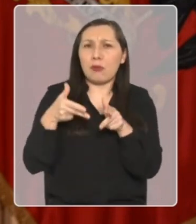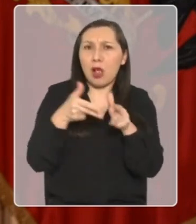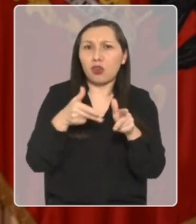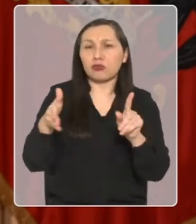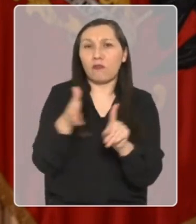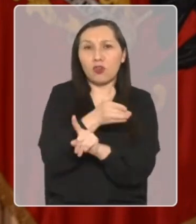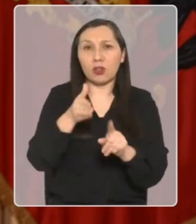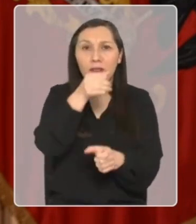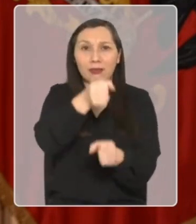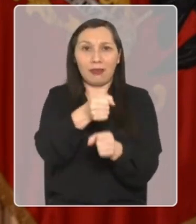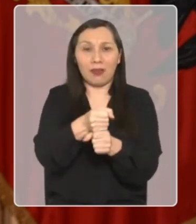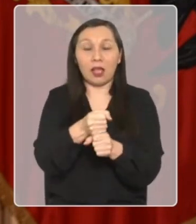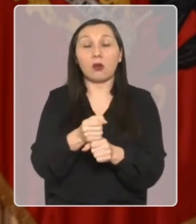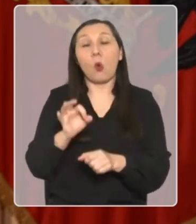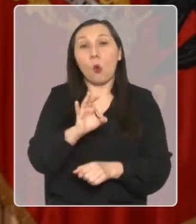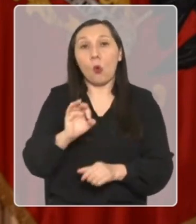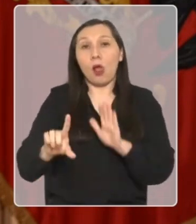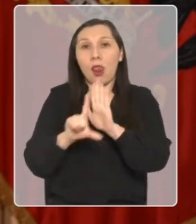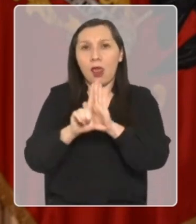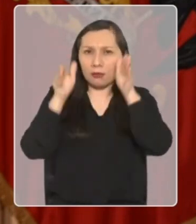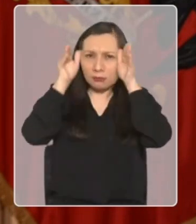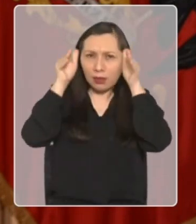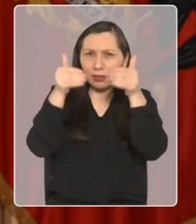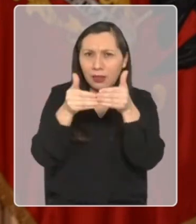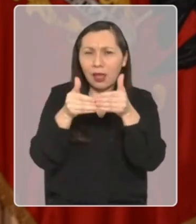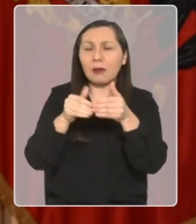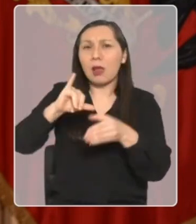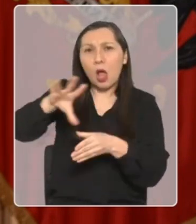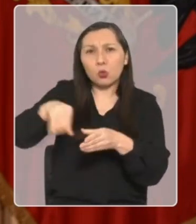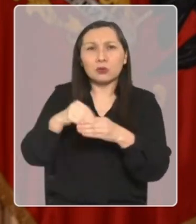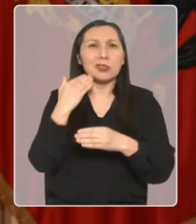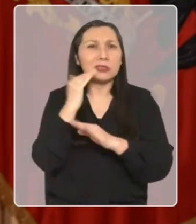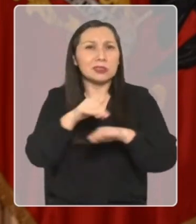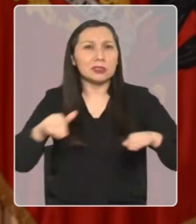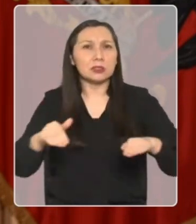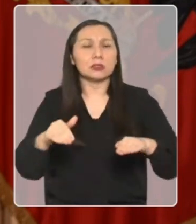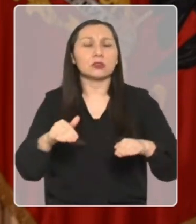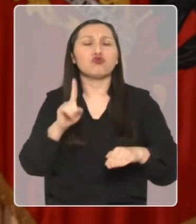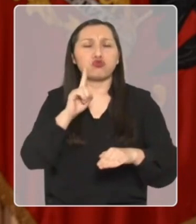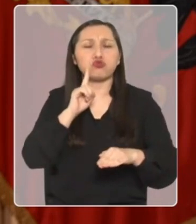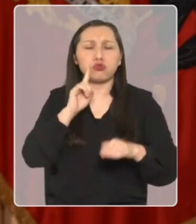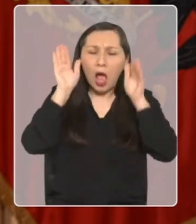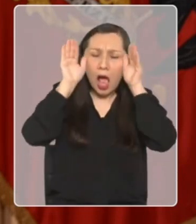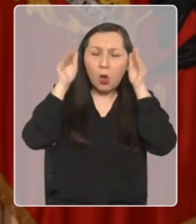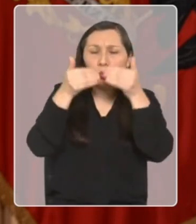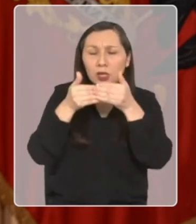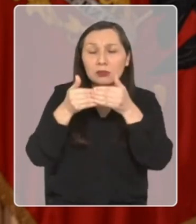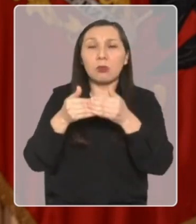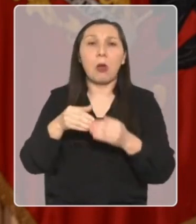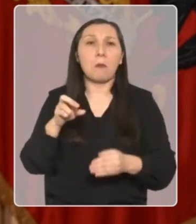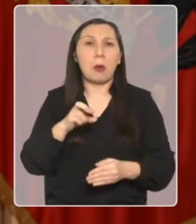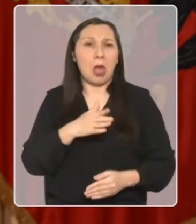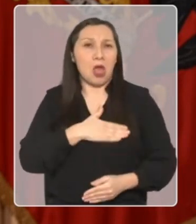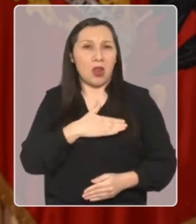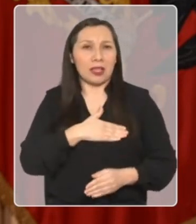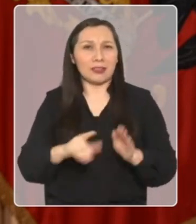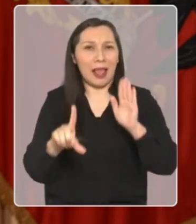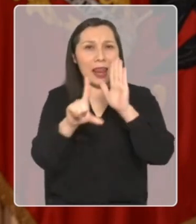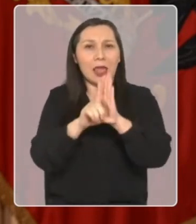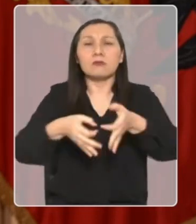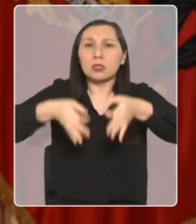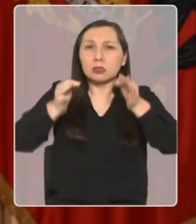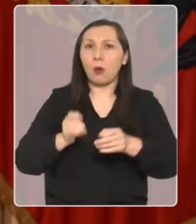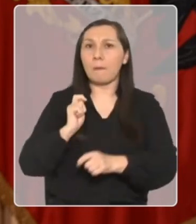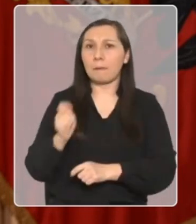violencia en el trabajo, o la ley TEA para la inclusión de tantos niños y niñas con espectro autista, la ley Papito Corazón para